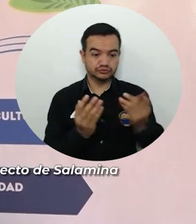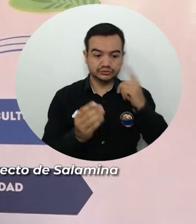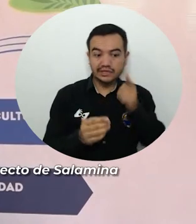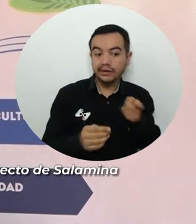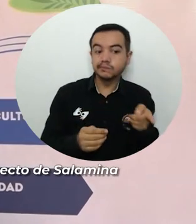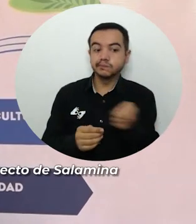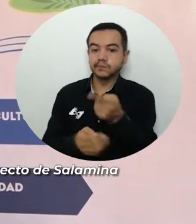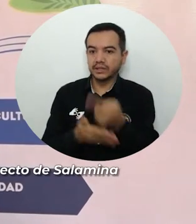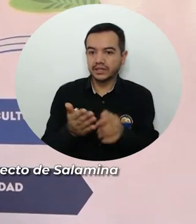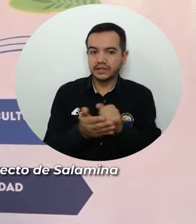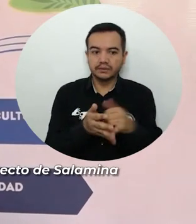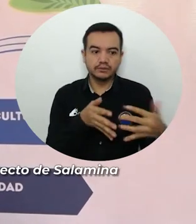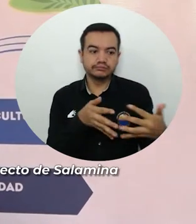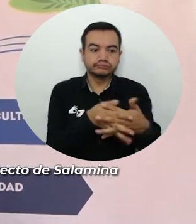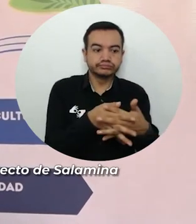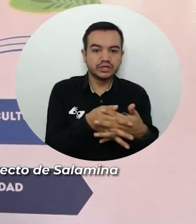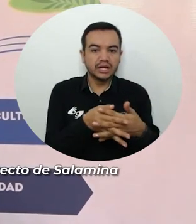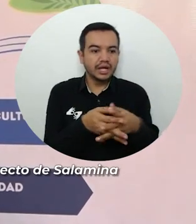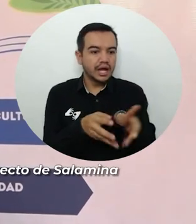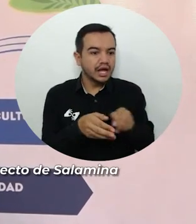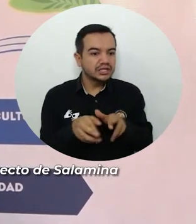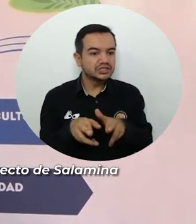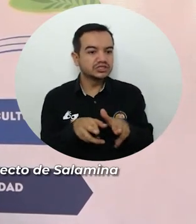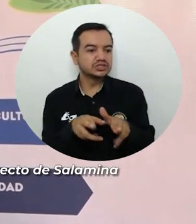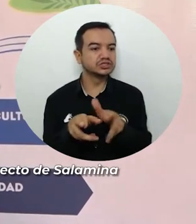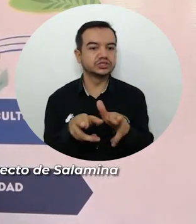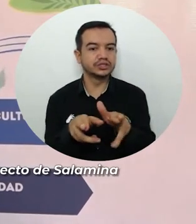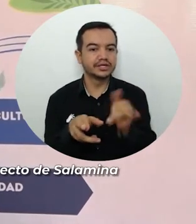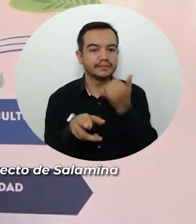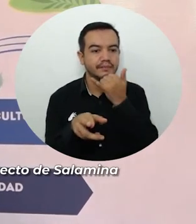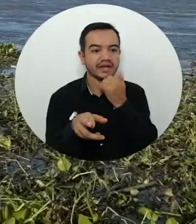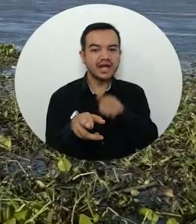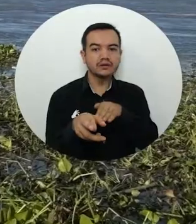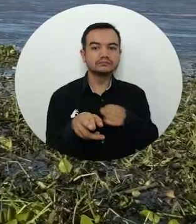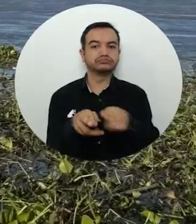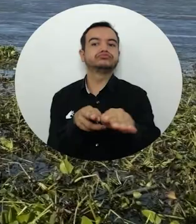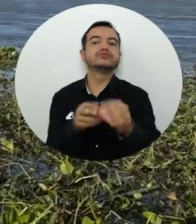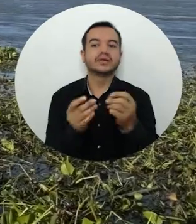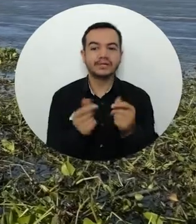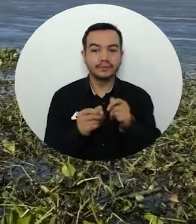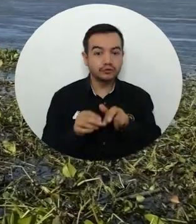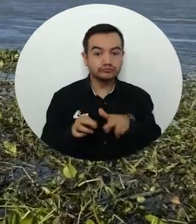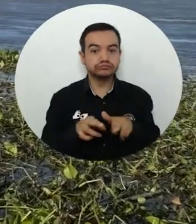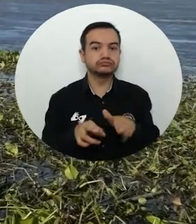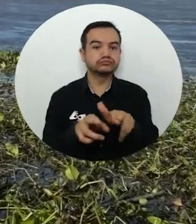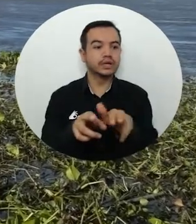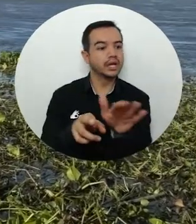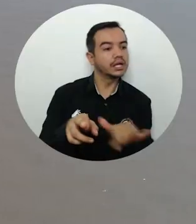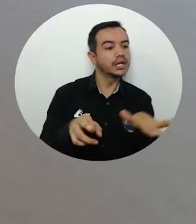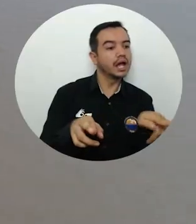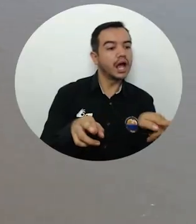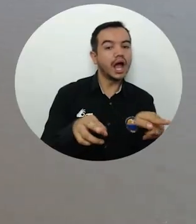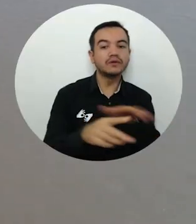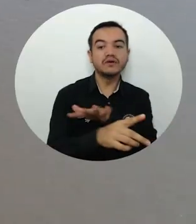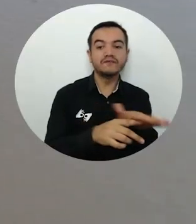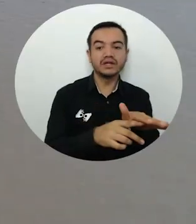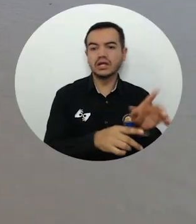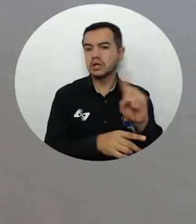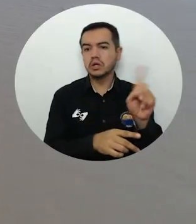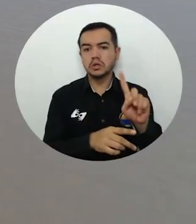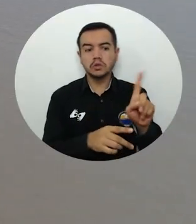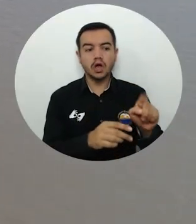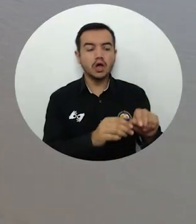espolones que permitan estabilizar la orilla, correr las velocidades hacia el interior del río, para que las velocidades altas ya no afecten directamente la orilla